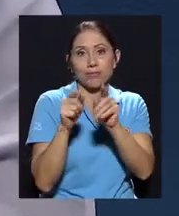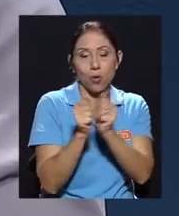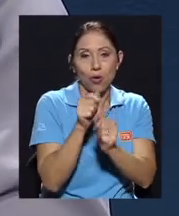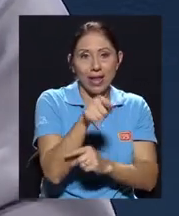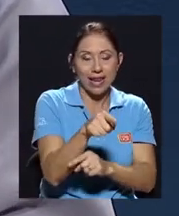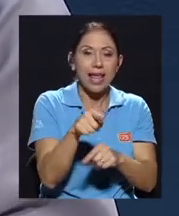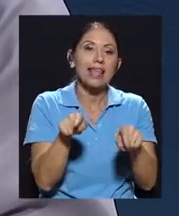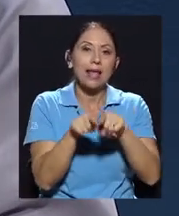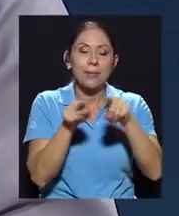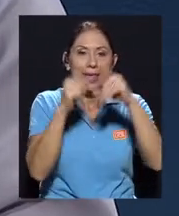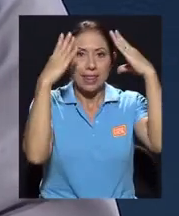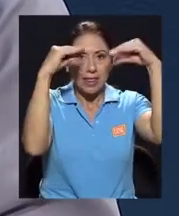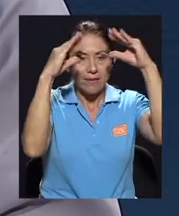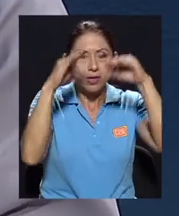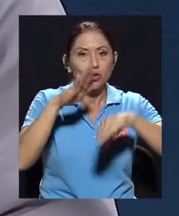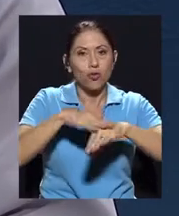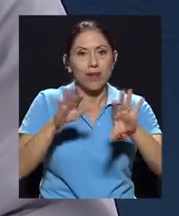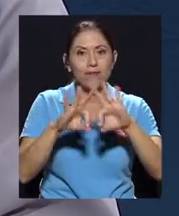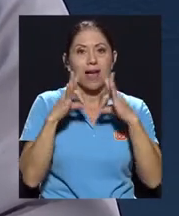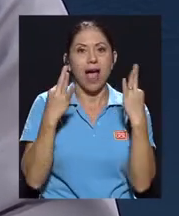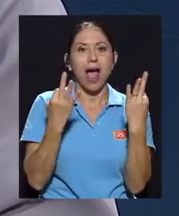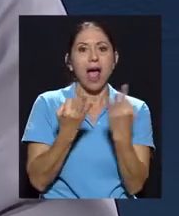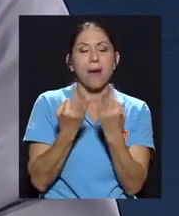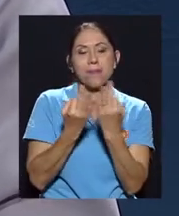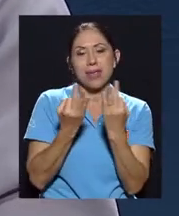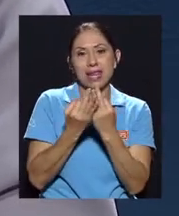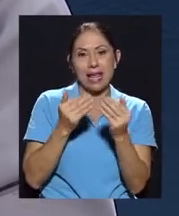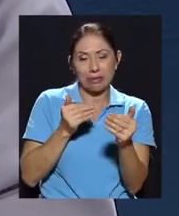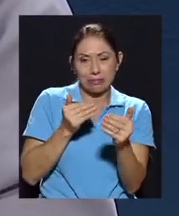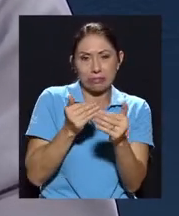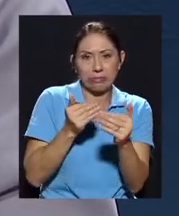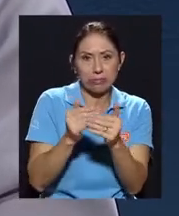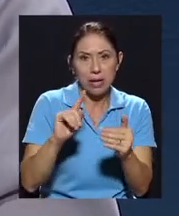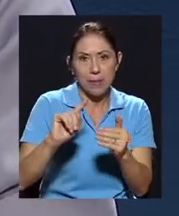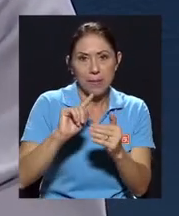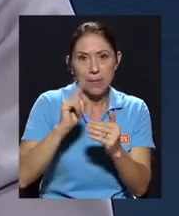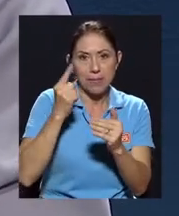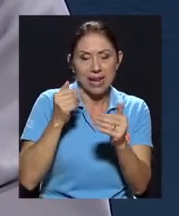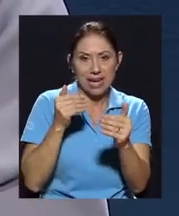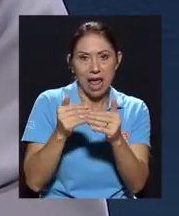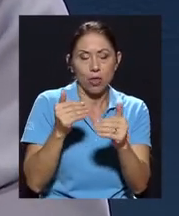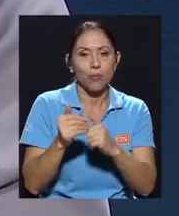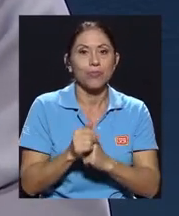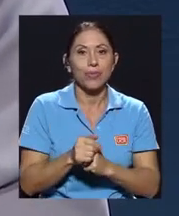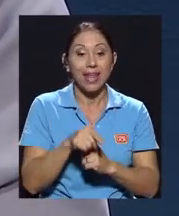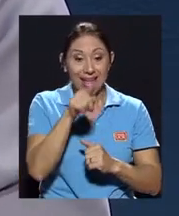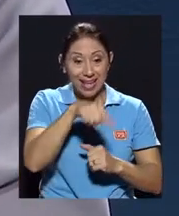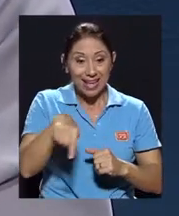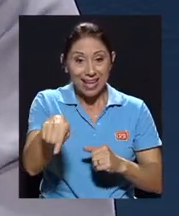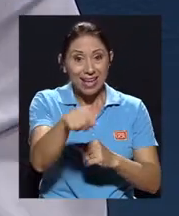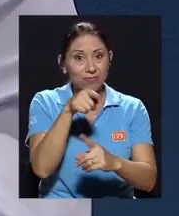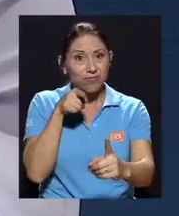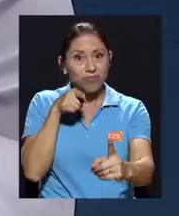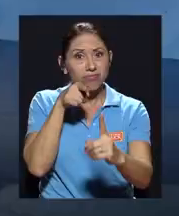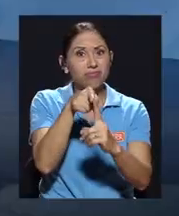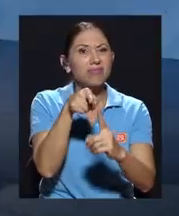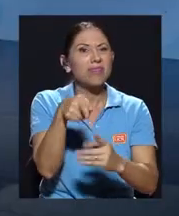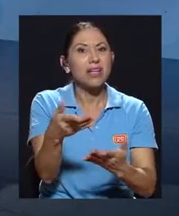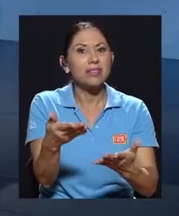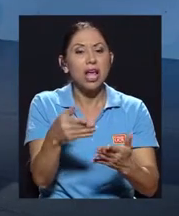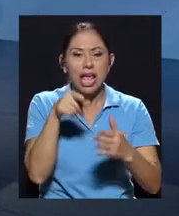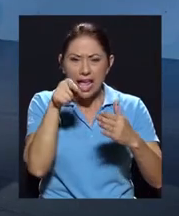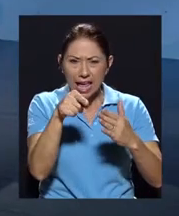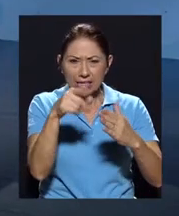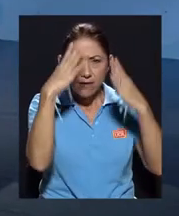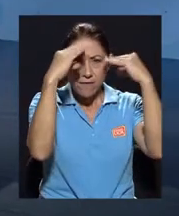datos sobre sus parientes en primer grado de consanguinidad. La finalidad de este formulario es que sirva